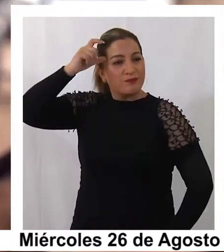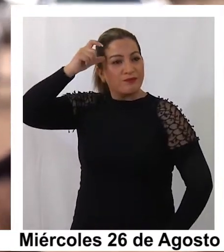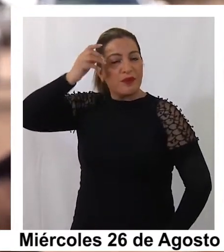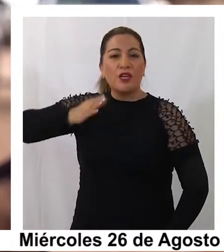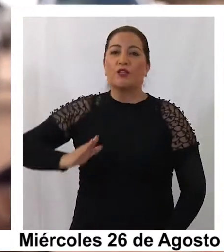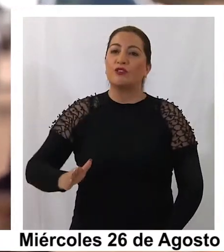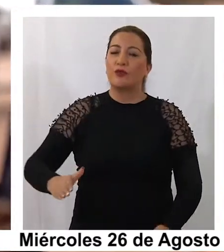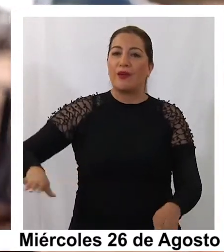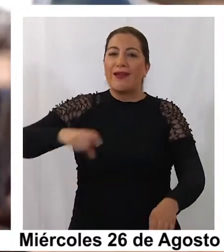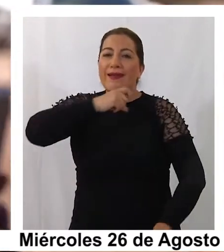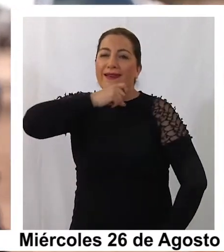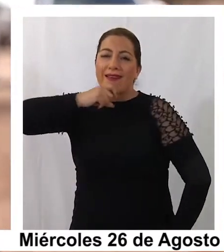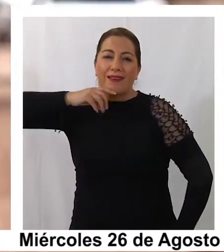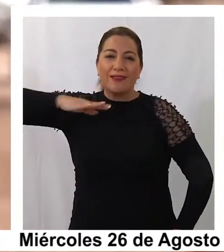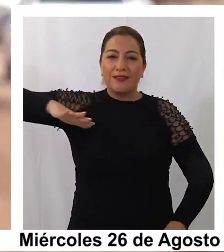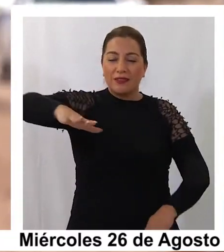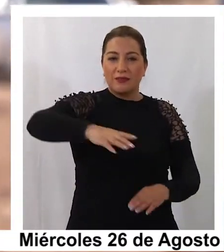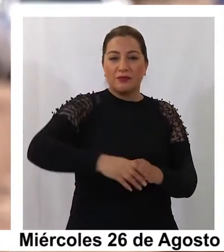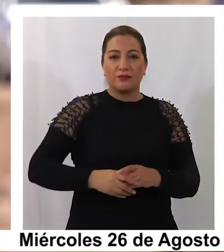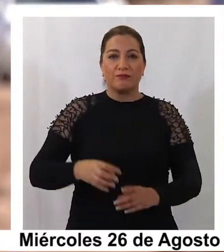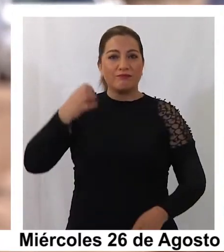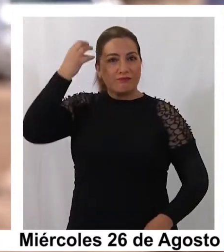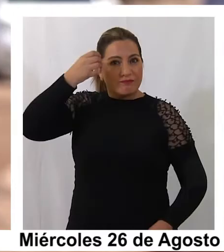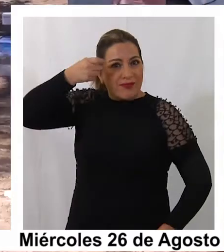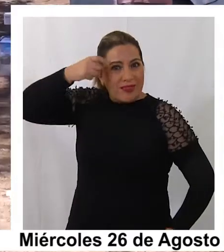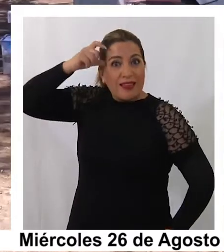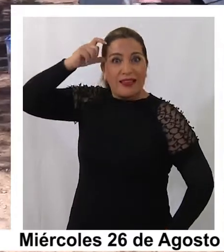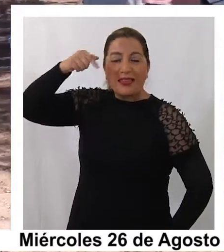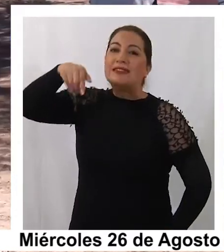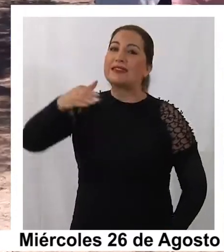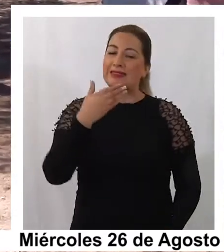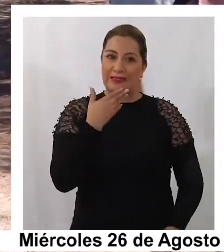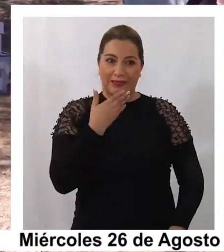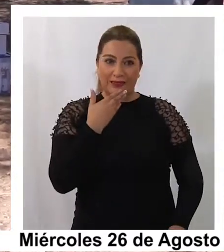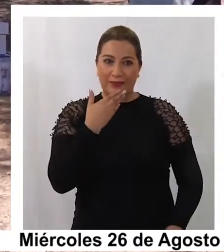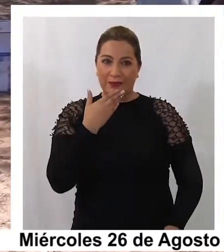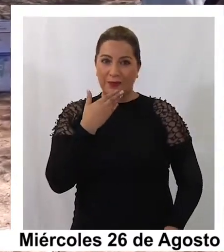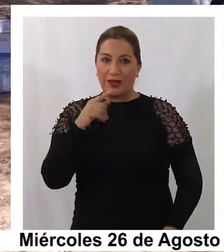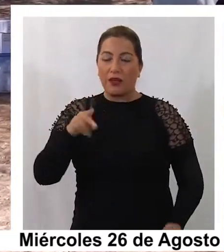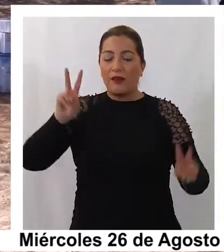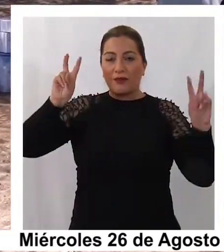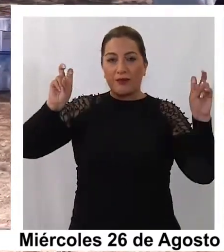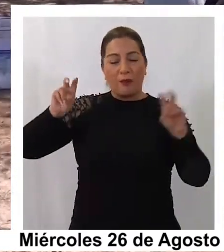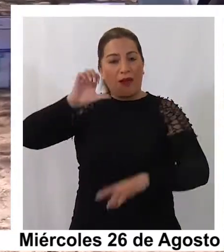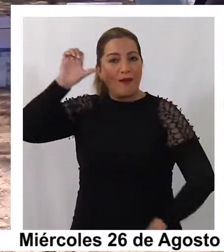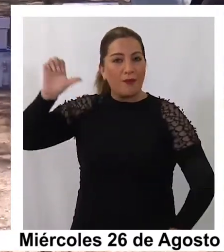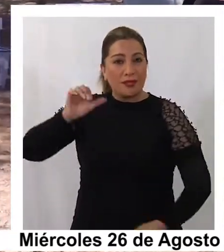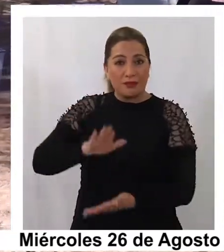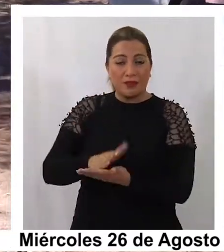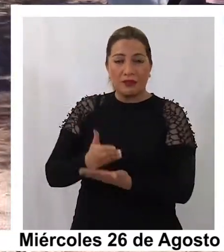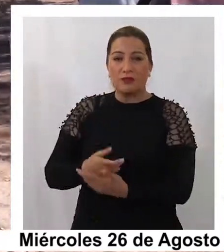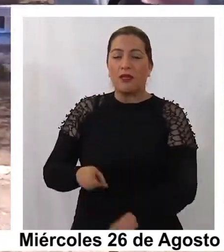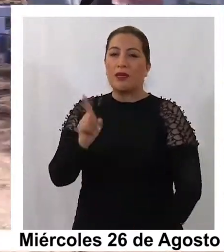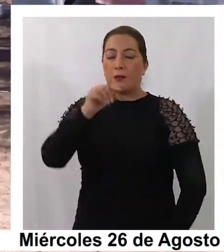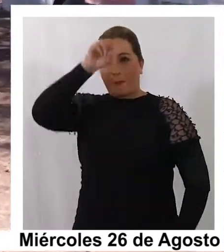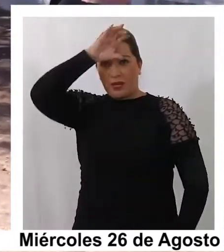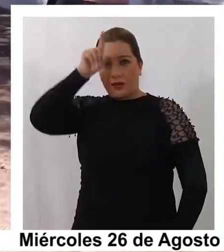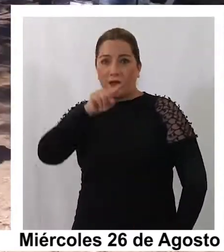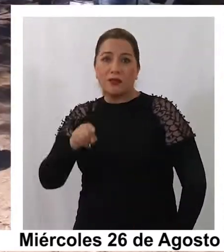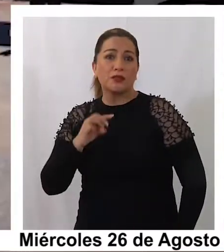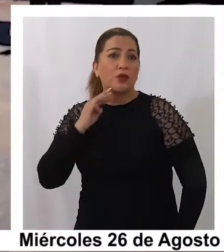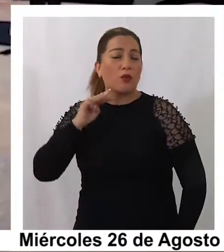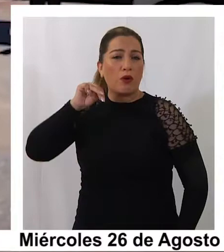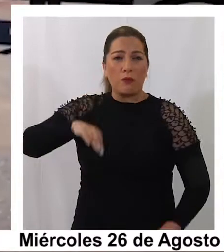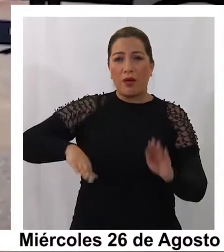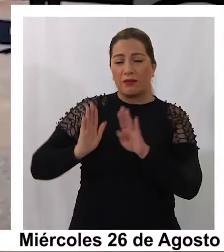en La Pampa del Tamarugal con ovinos y caprinos. También durante la emergencia sanitaria, SQM les colaboró